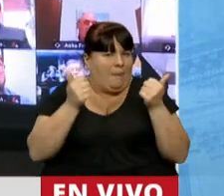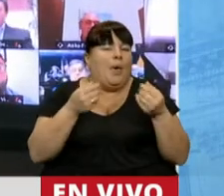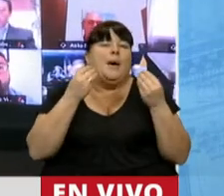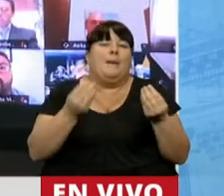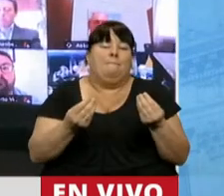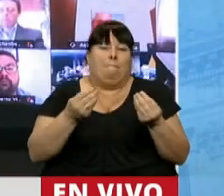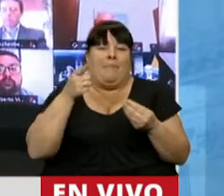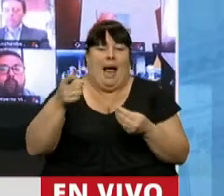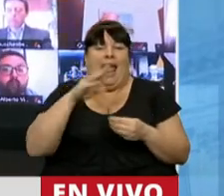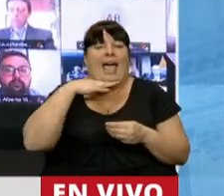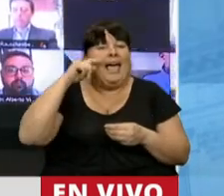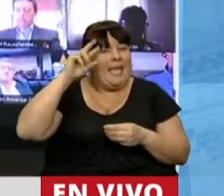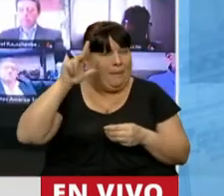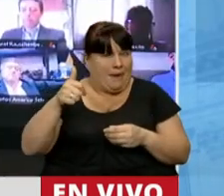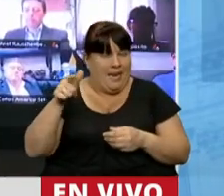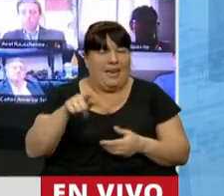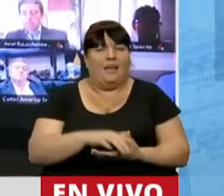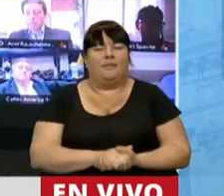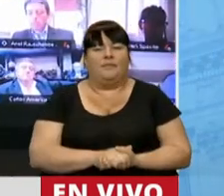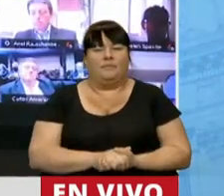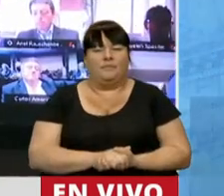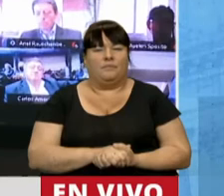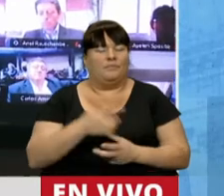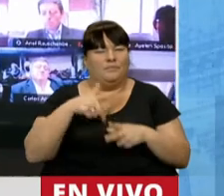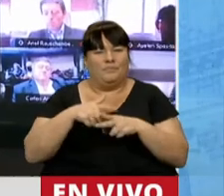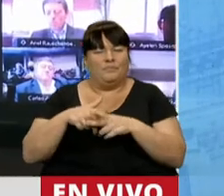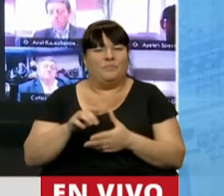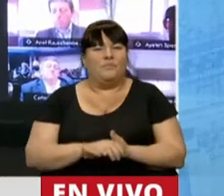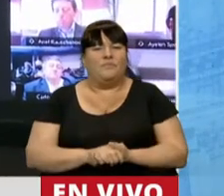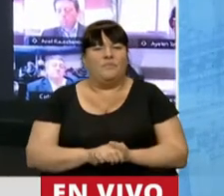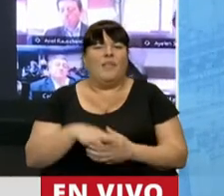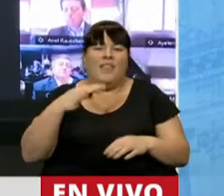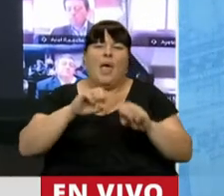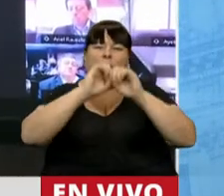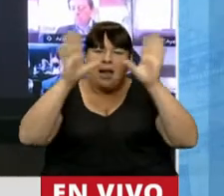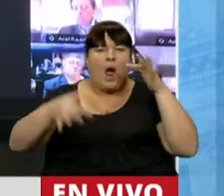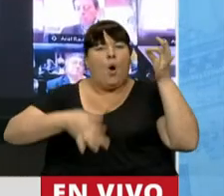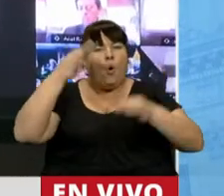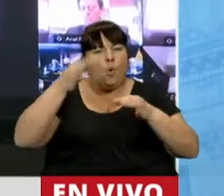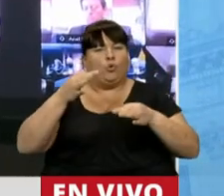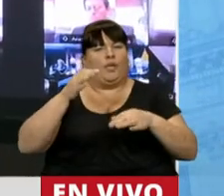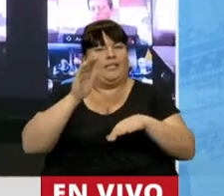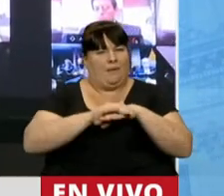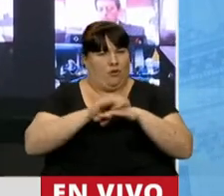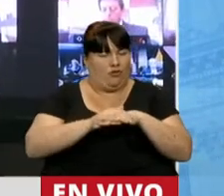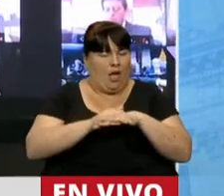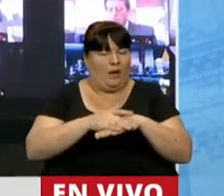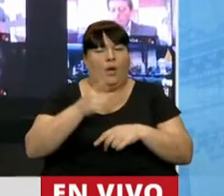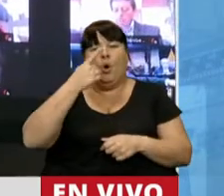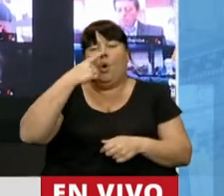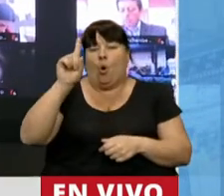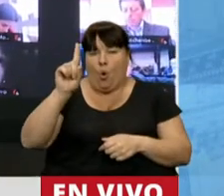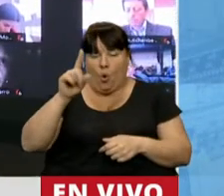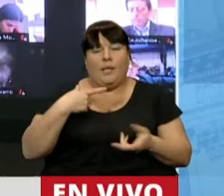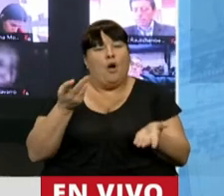esta voz de Jiménez, que es la voz de cientos y miles de argentinas, se esclarezca y la justicia sea el lugar. Y por último,